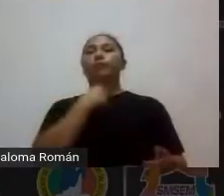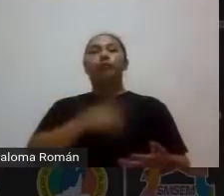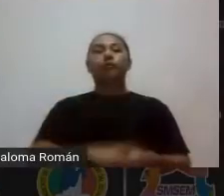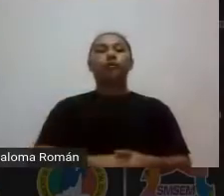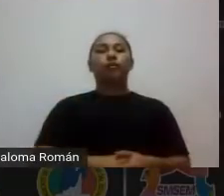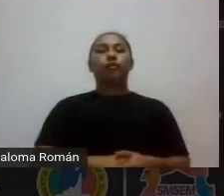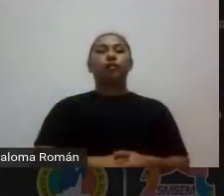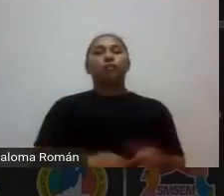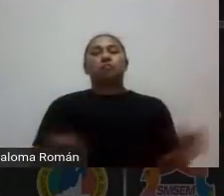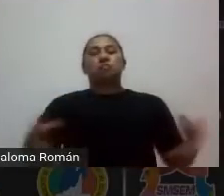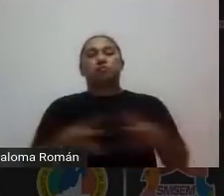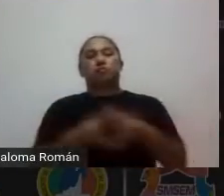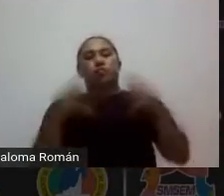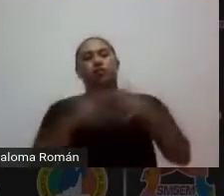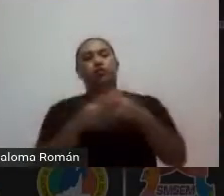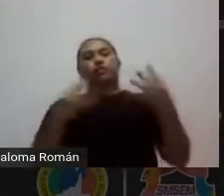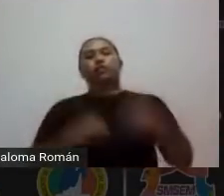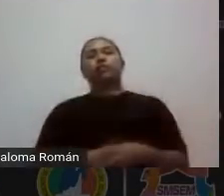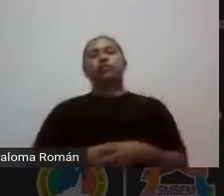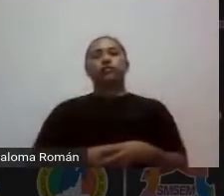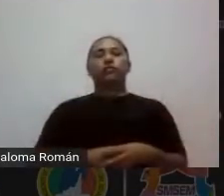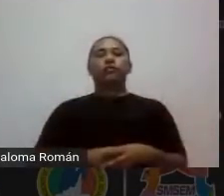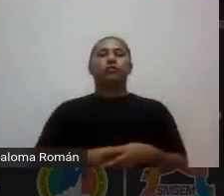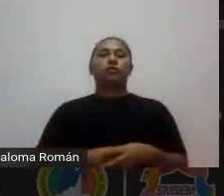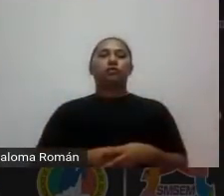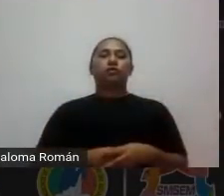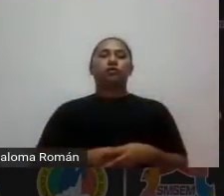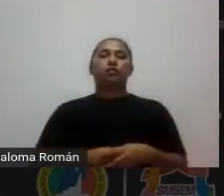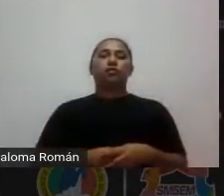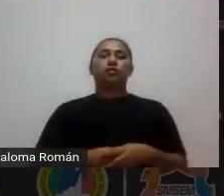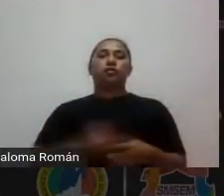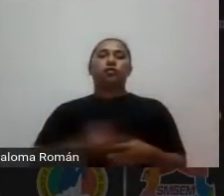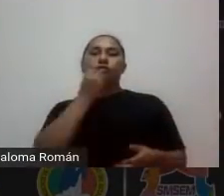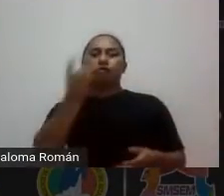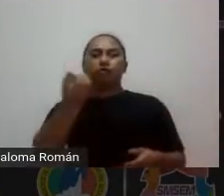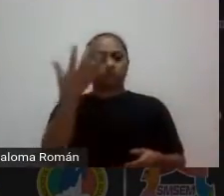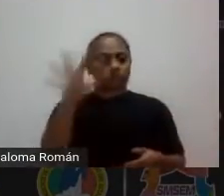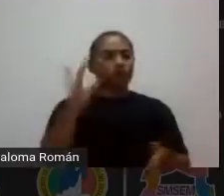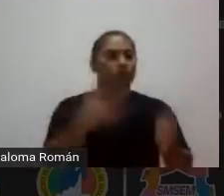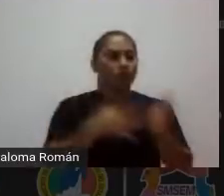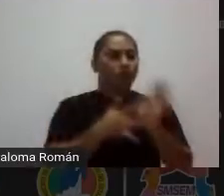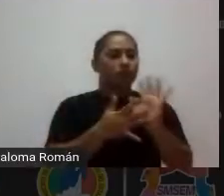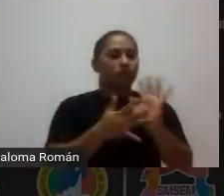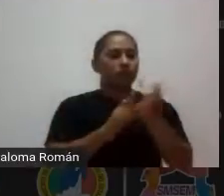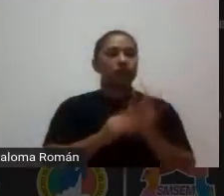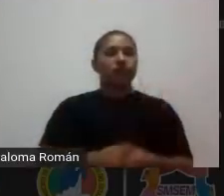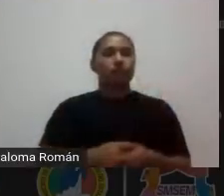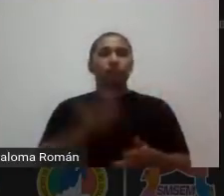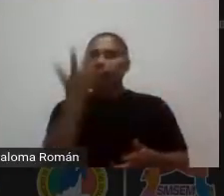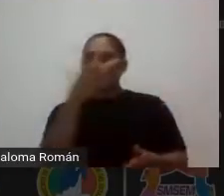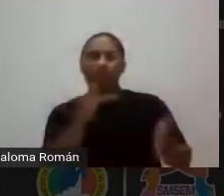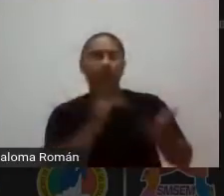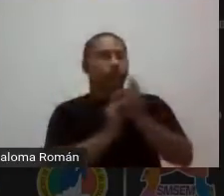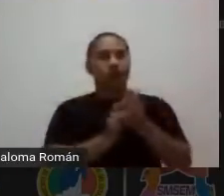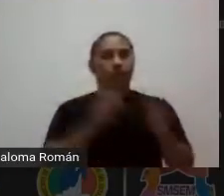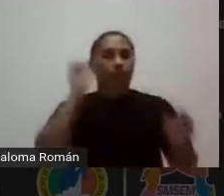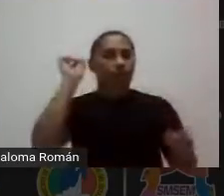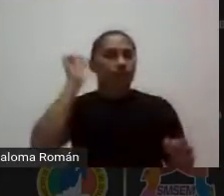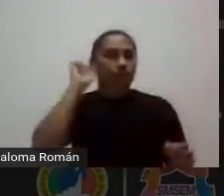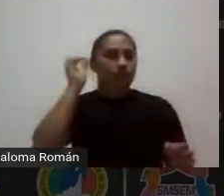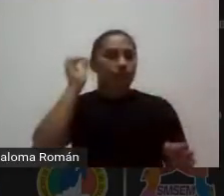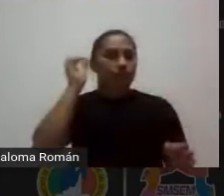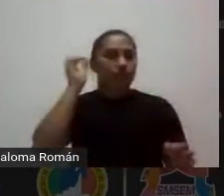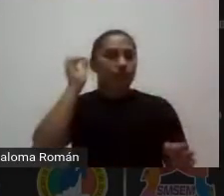ser competentes dijimos 10 minutos y a los 10 minutos suena un timbre y hasta ahí llegó tu exposición